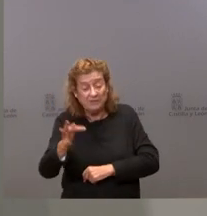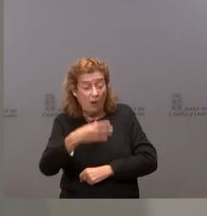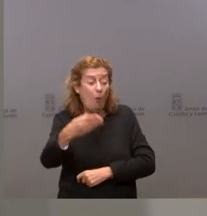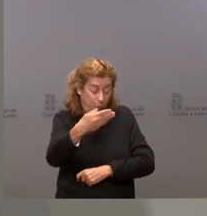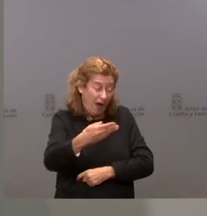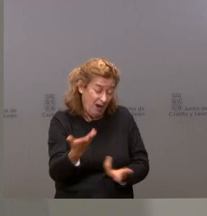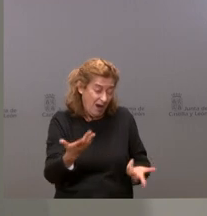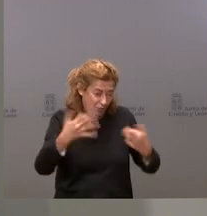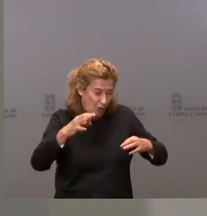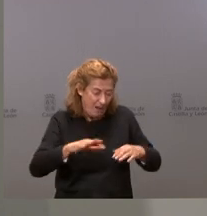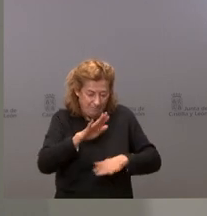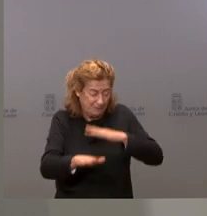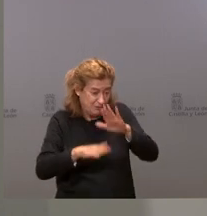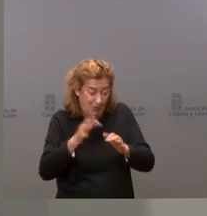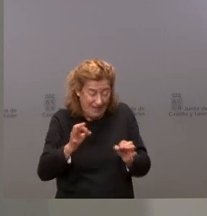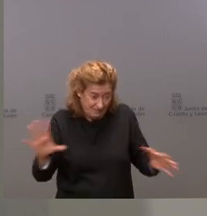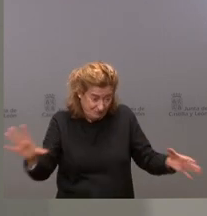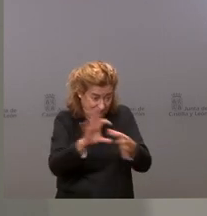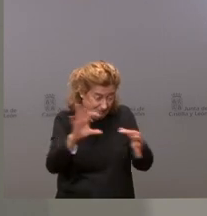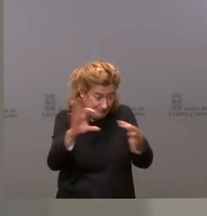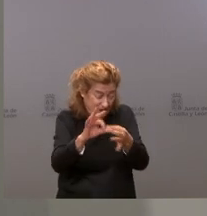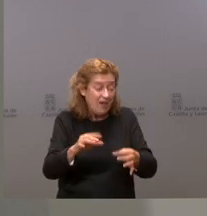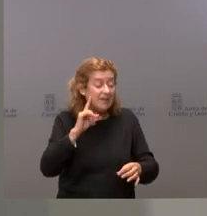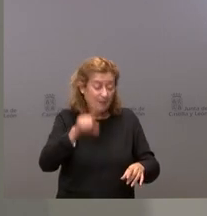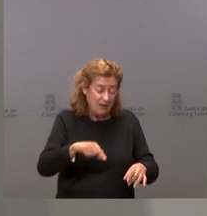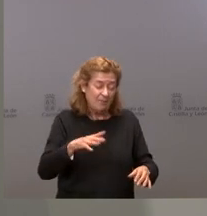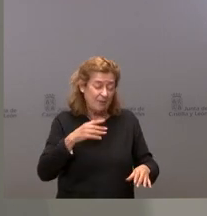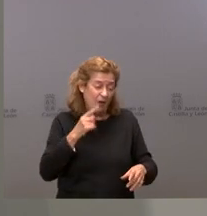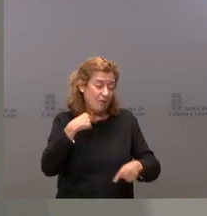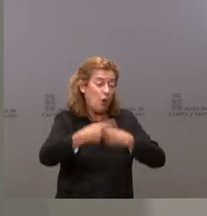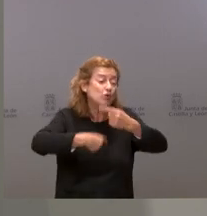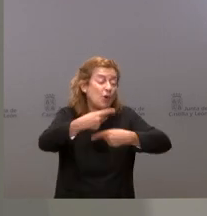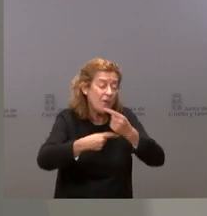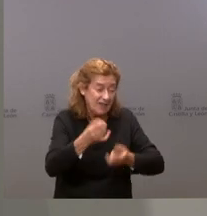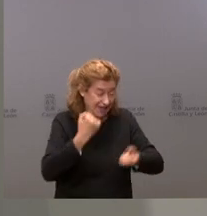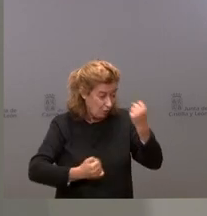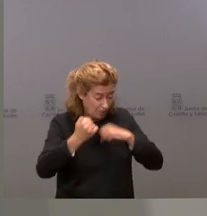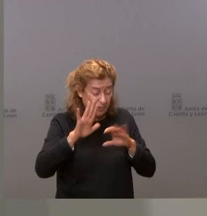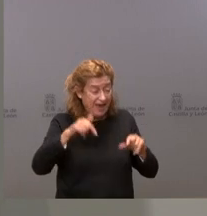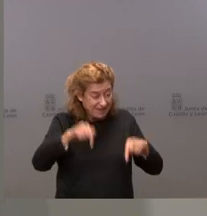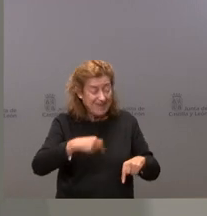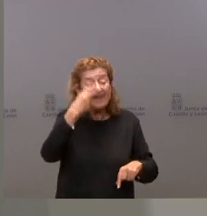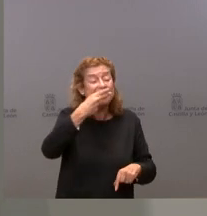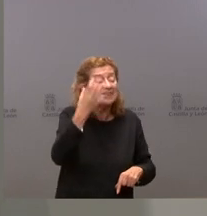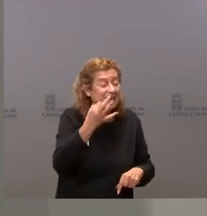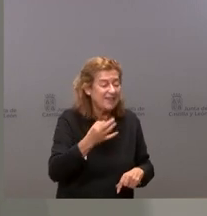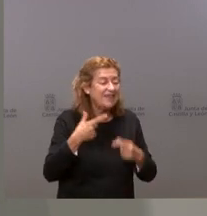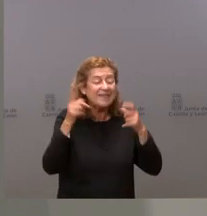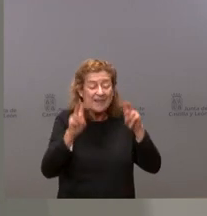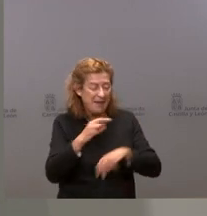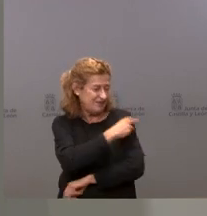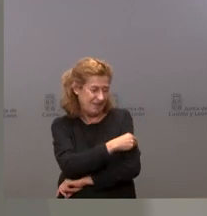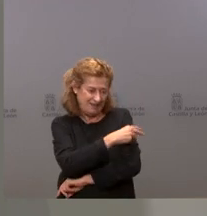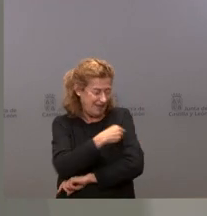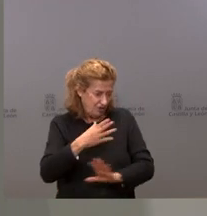del proceso que tiene sus consecuencias económicas. Pero aquí lo que nos interesa, sobre todo, es la consecuencia sanitaria. Y, por